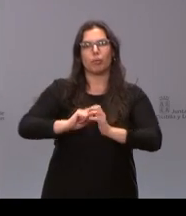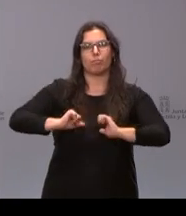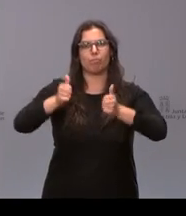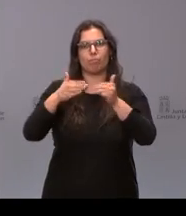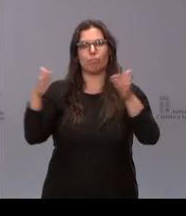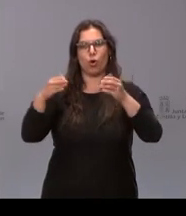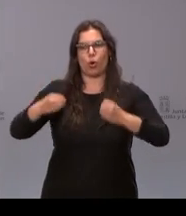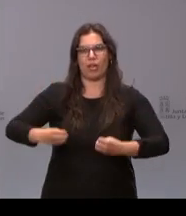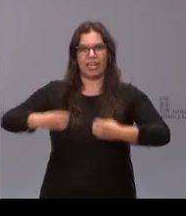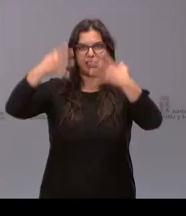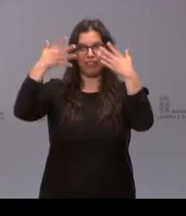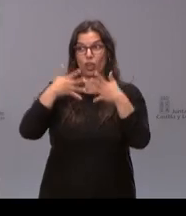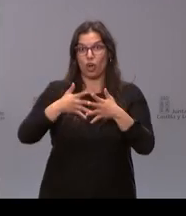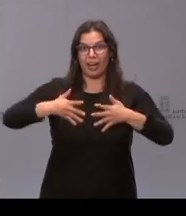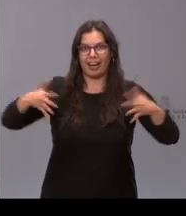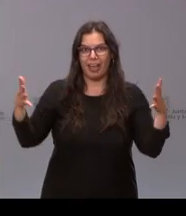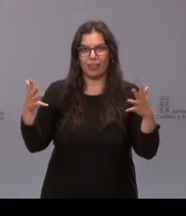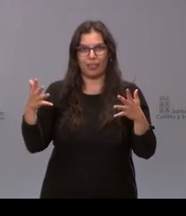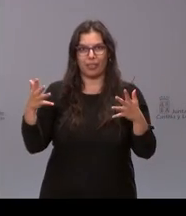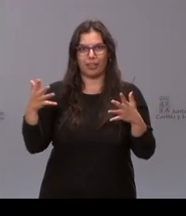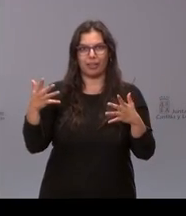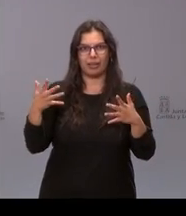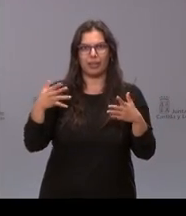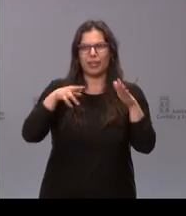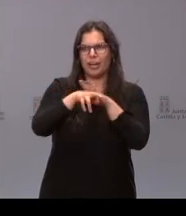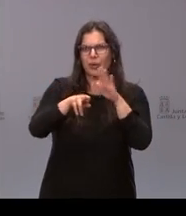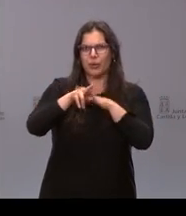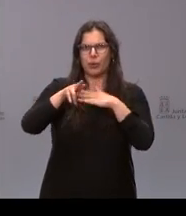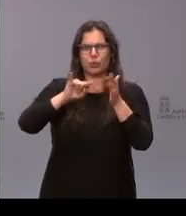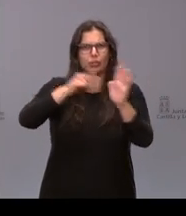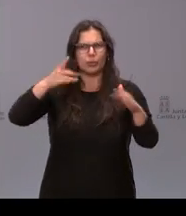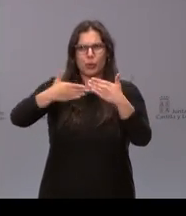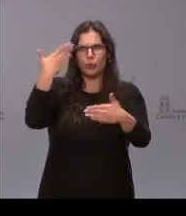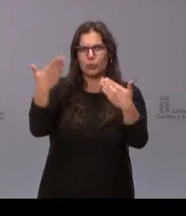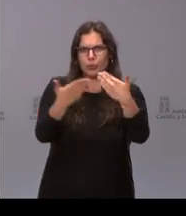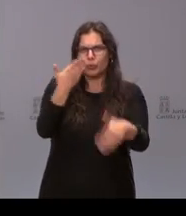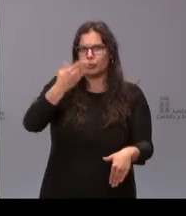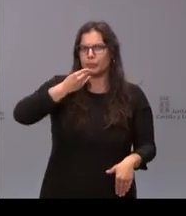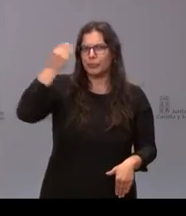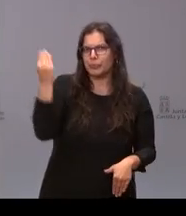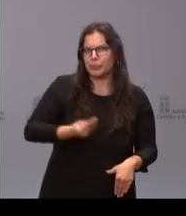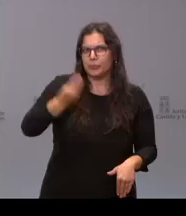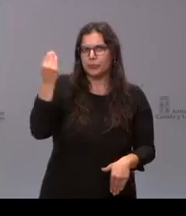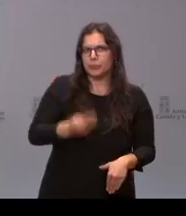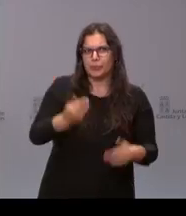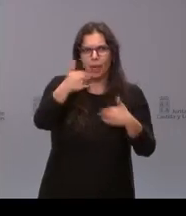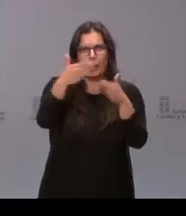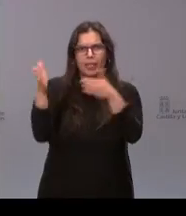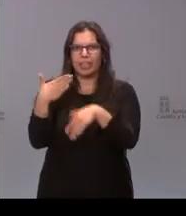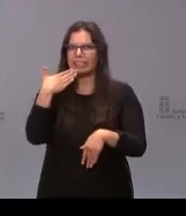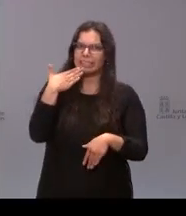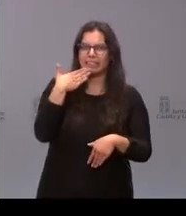edificio que es grande, lleno de equipamientos de alta tecnología y instalaciones de hotel de cinco estrellas